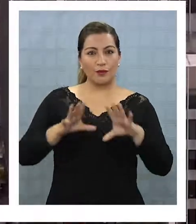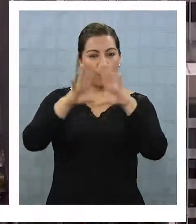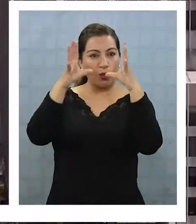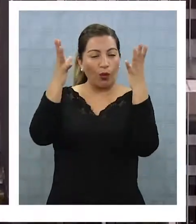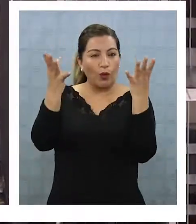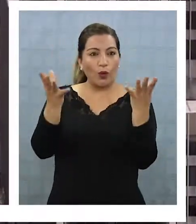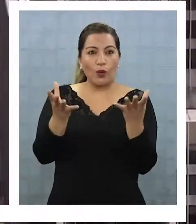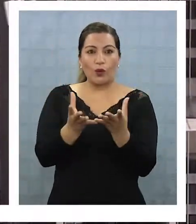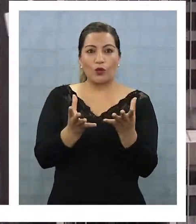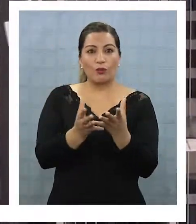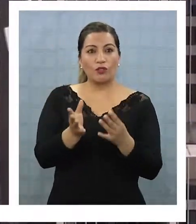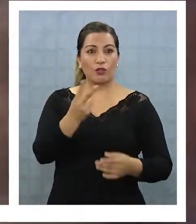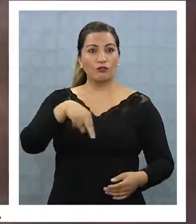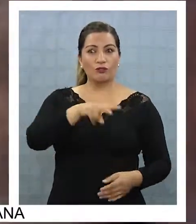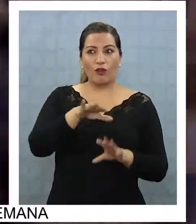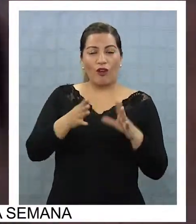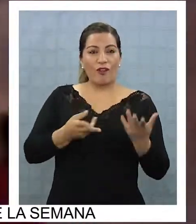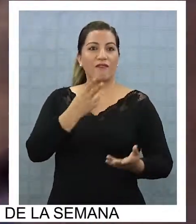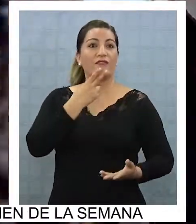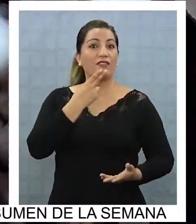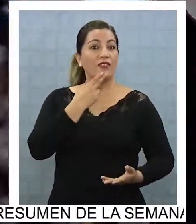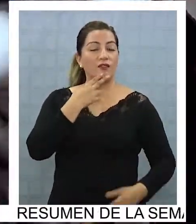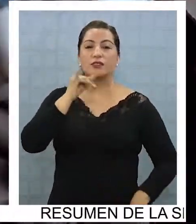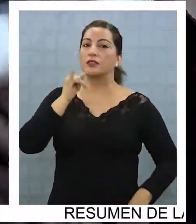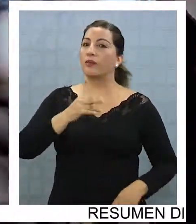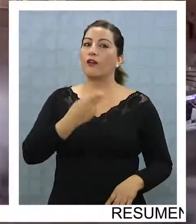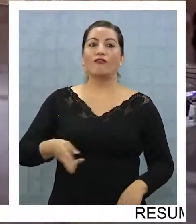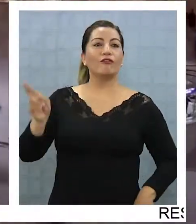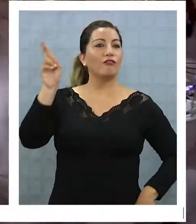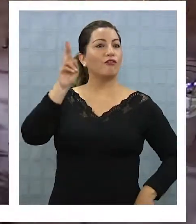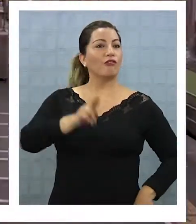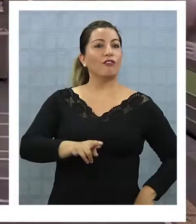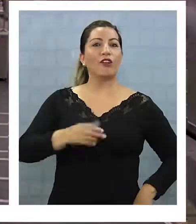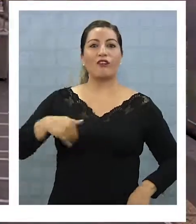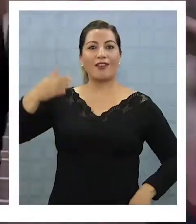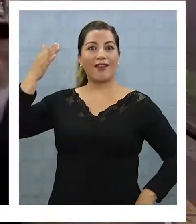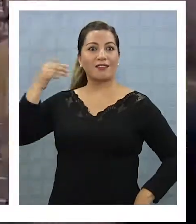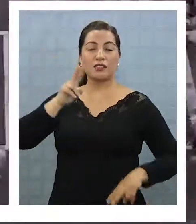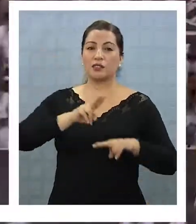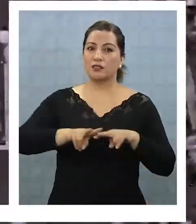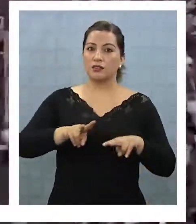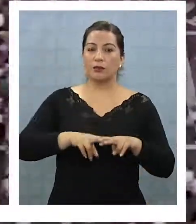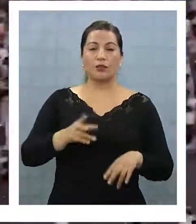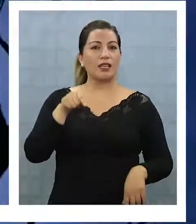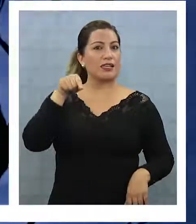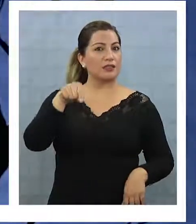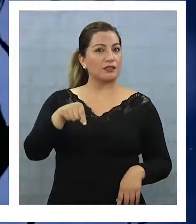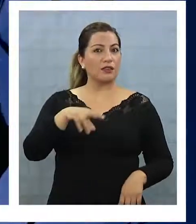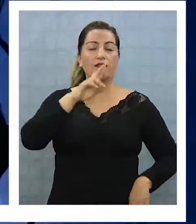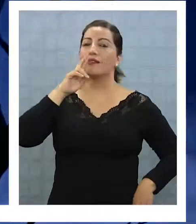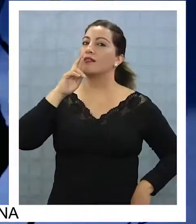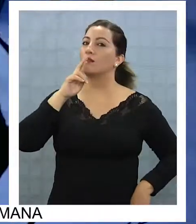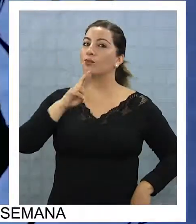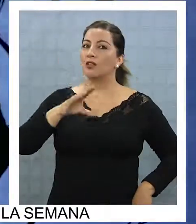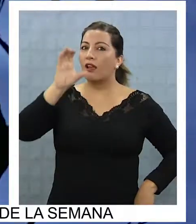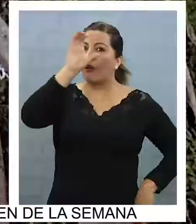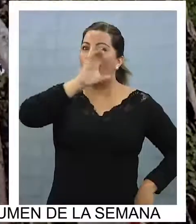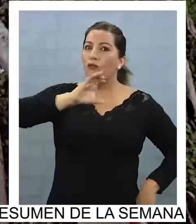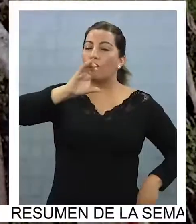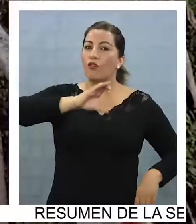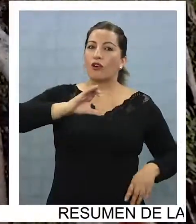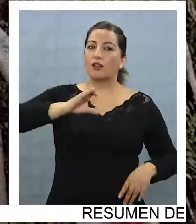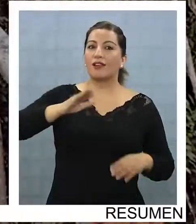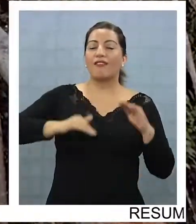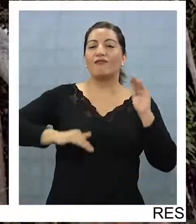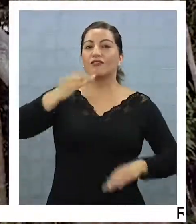En un mundo globalizado como en el que vivimos, nunca está de más volver a los orígenes. Más cuando los referentes o respuestas se